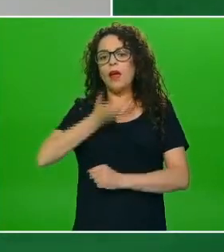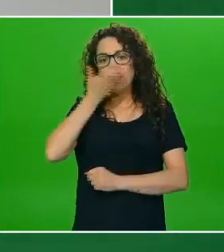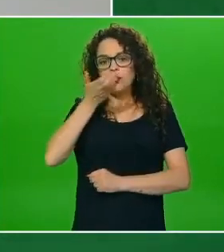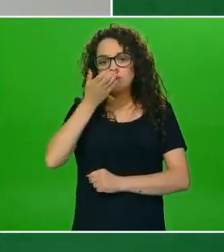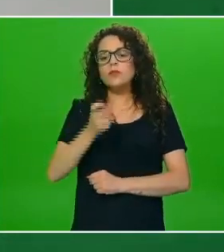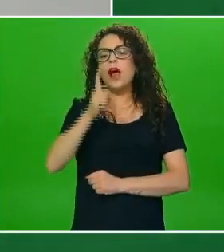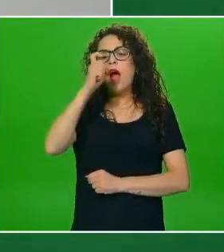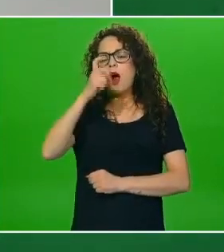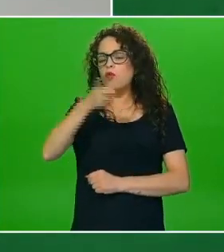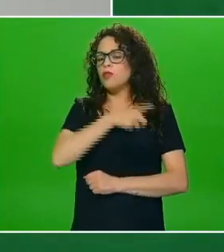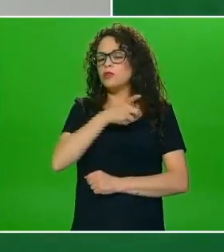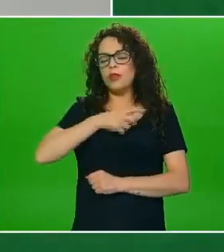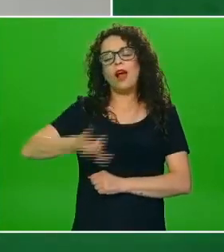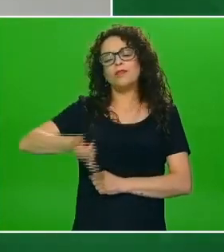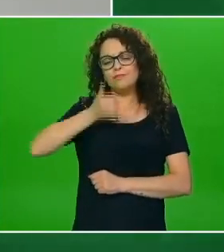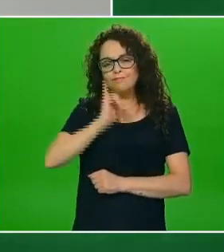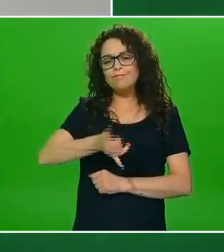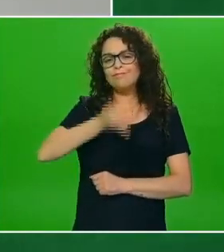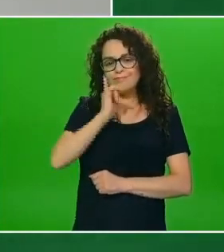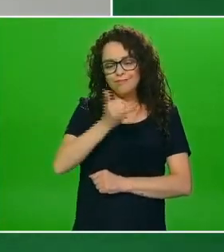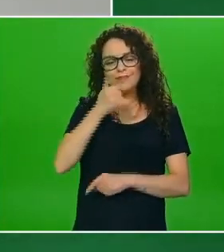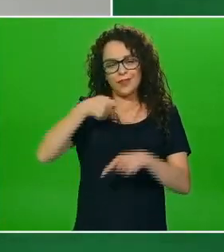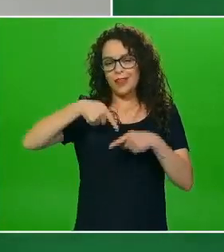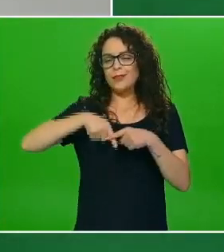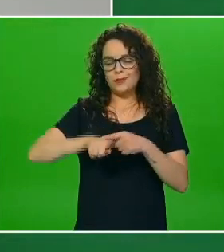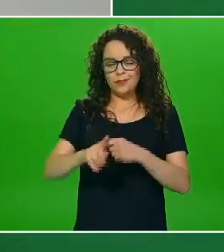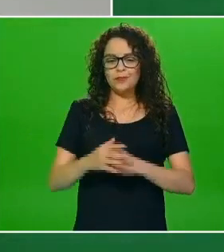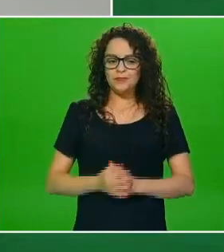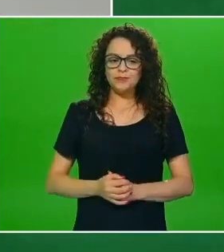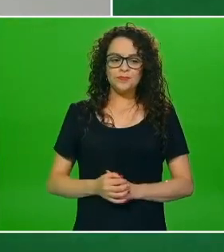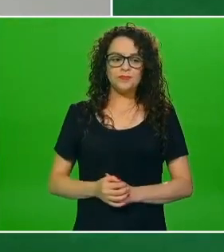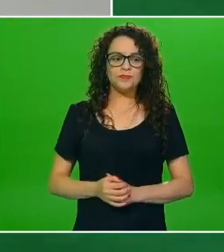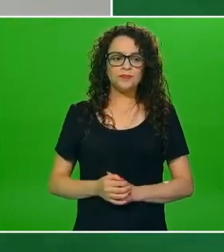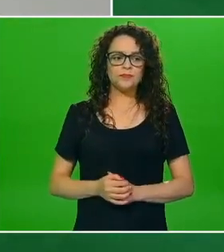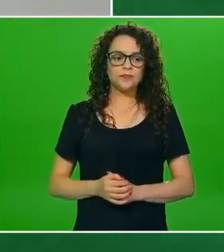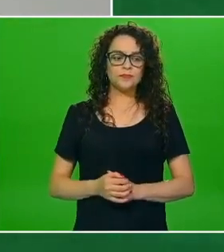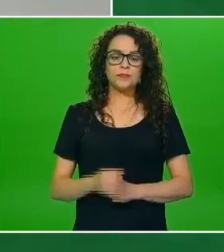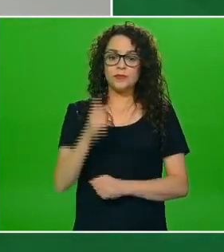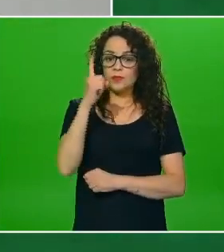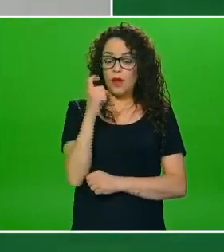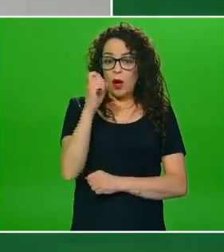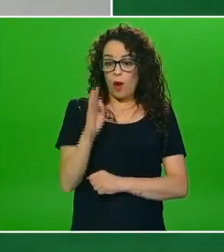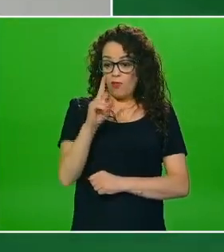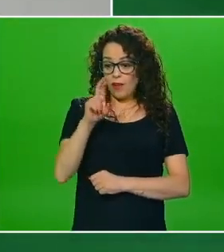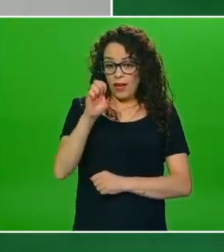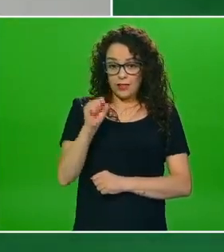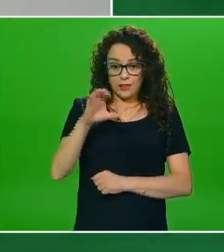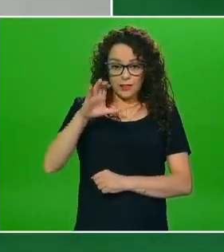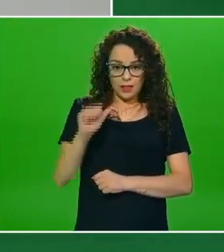azúcar de por medio y bueno dejar sí las aguas frescas únicamente para ocasiones más